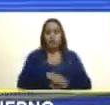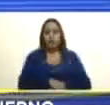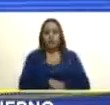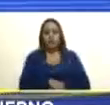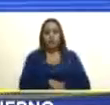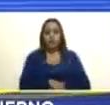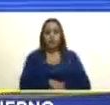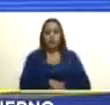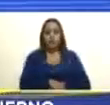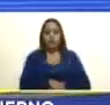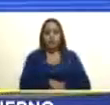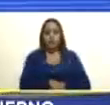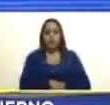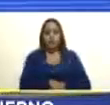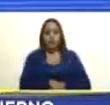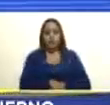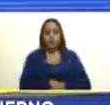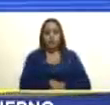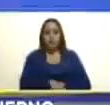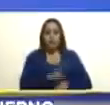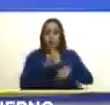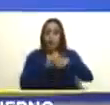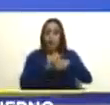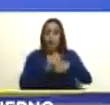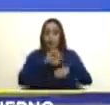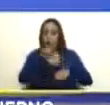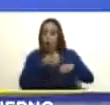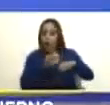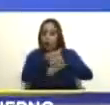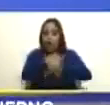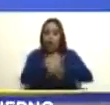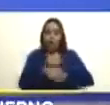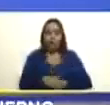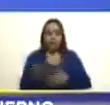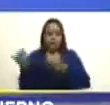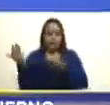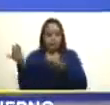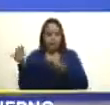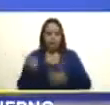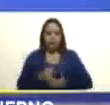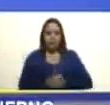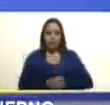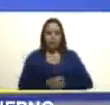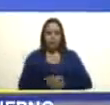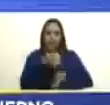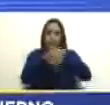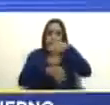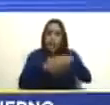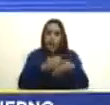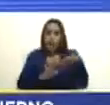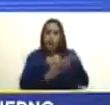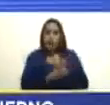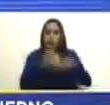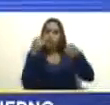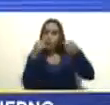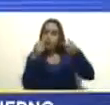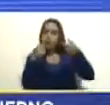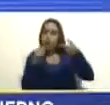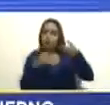y precisamente el doctor Jorge Rodríguez apuntaba sobre estos temas